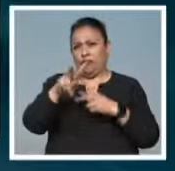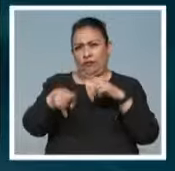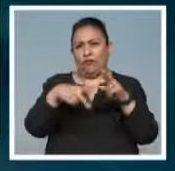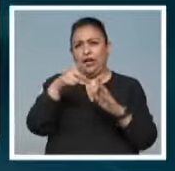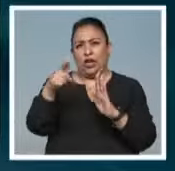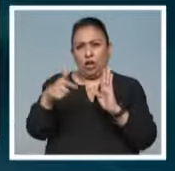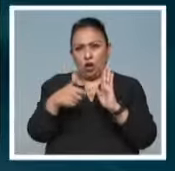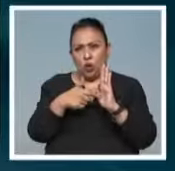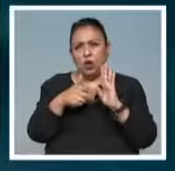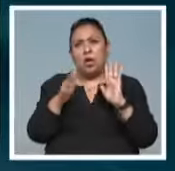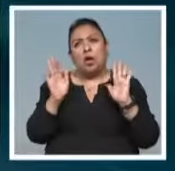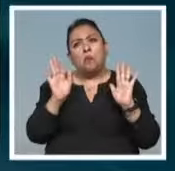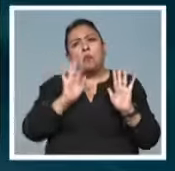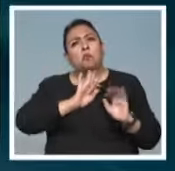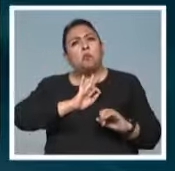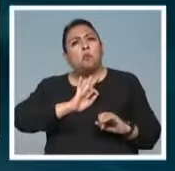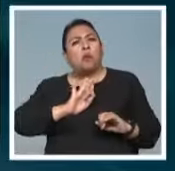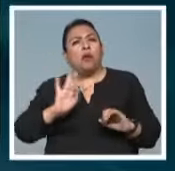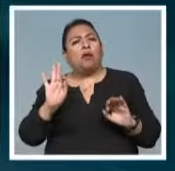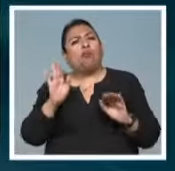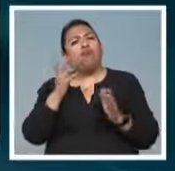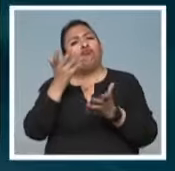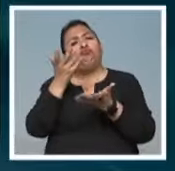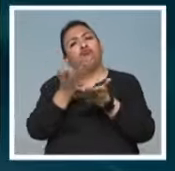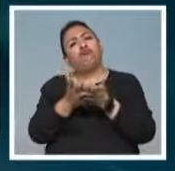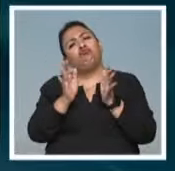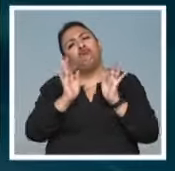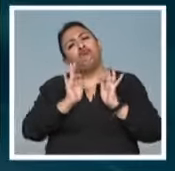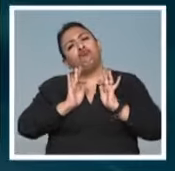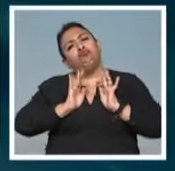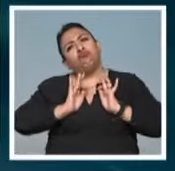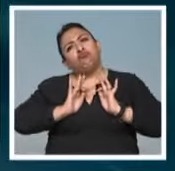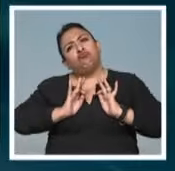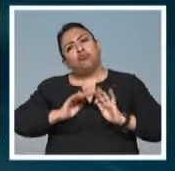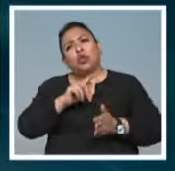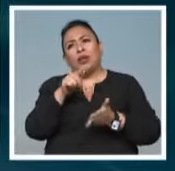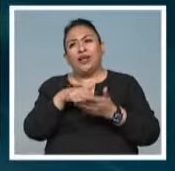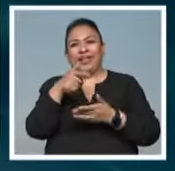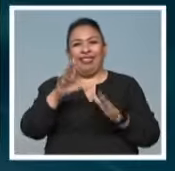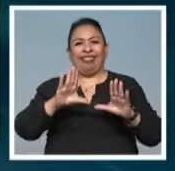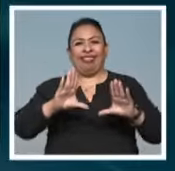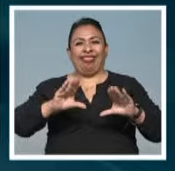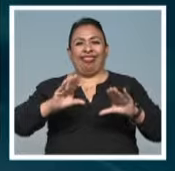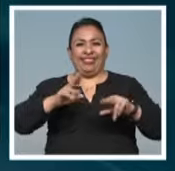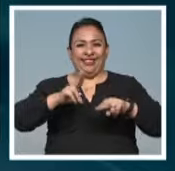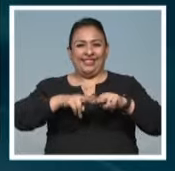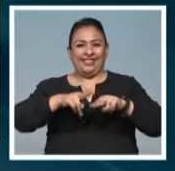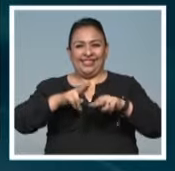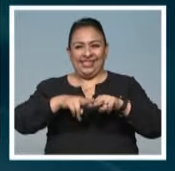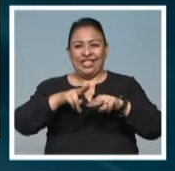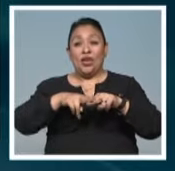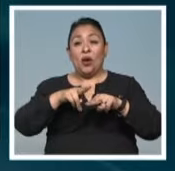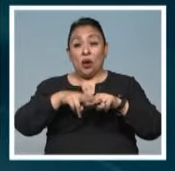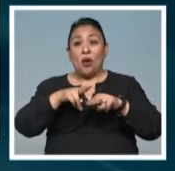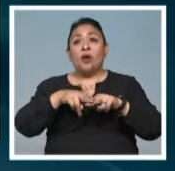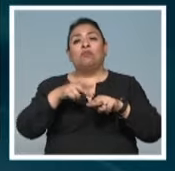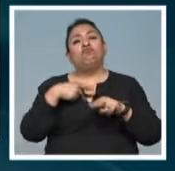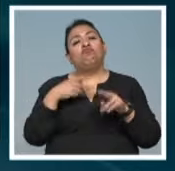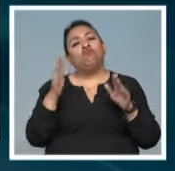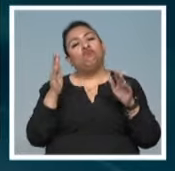espacio y ponerse cómodos y cómodas en estos silloncitos y